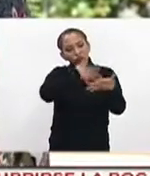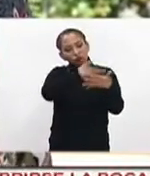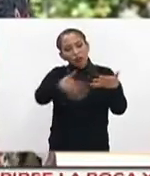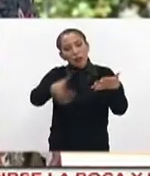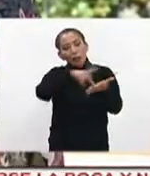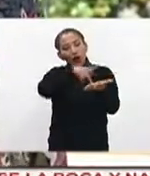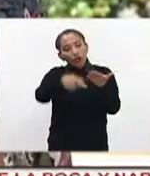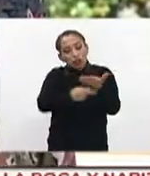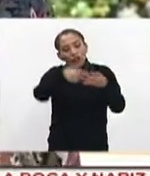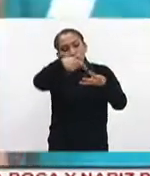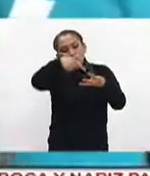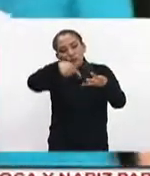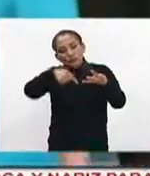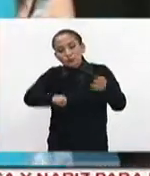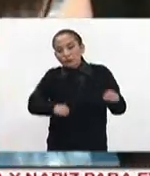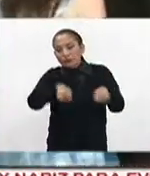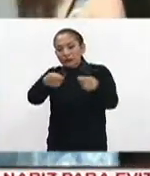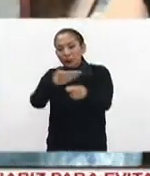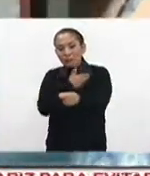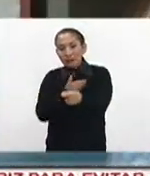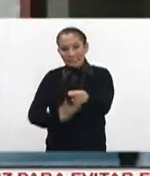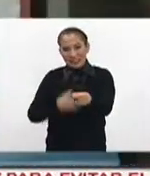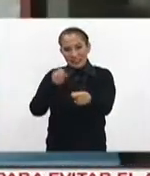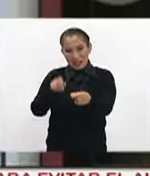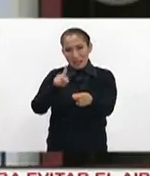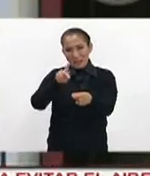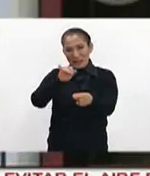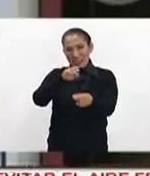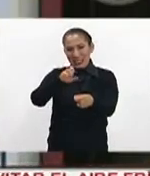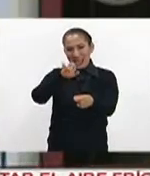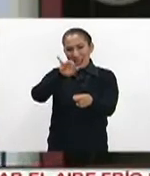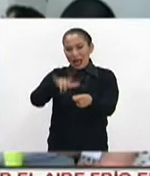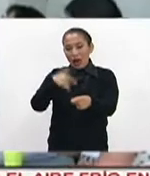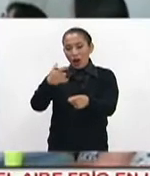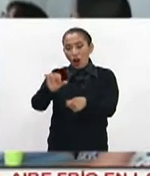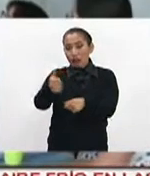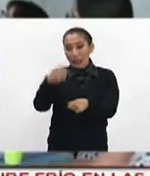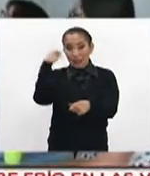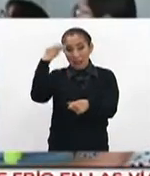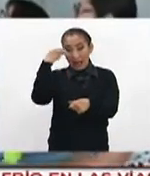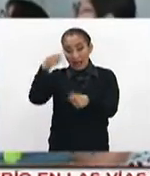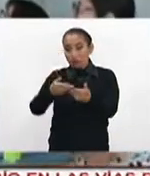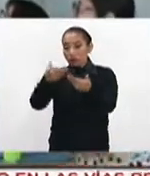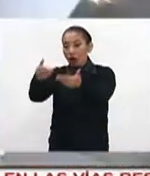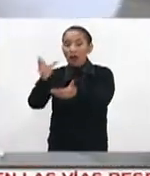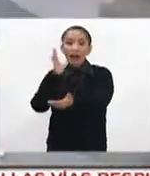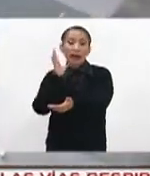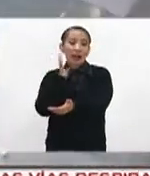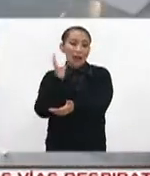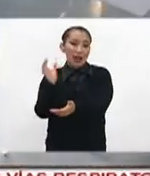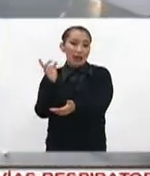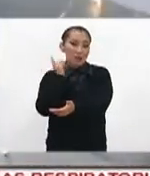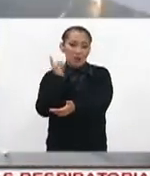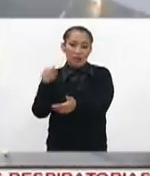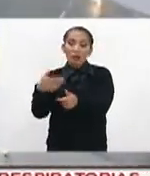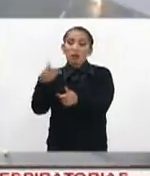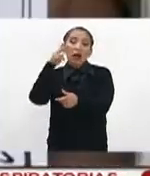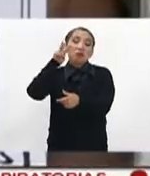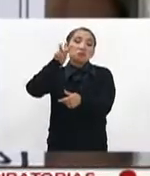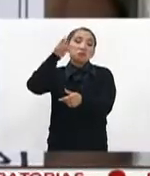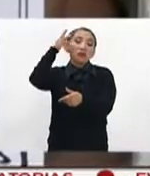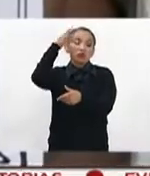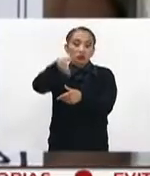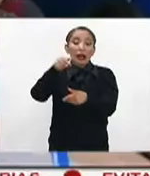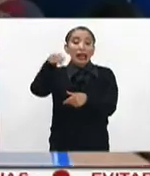de proyectos de ley que va a enviar el presidente Sebastián Piñera a partir del 11 de marzo próximo al Congreso para ver su futuro.